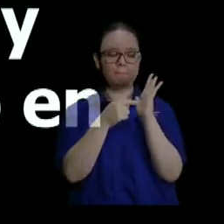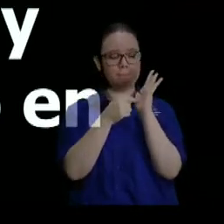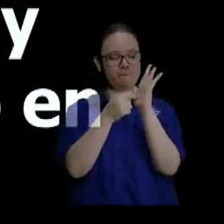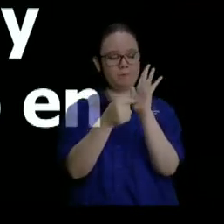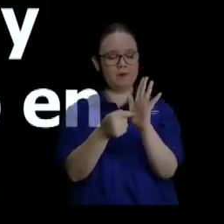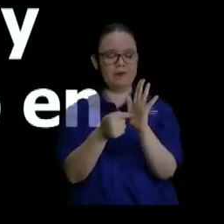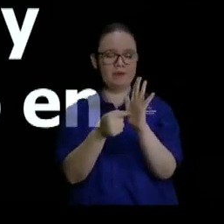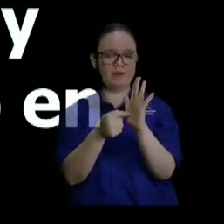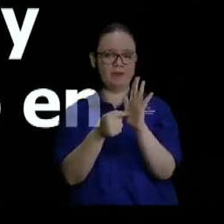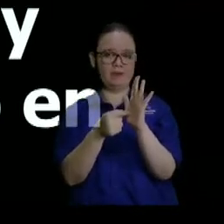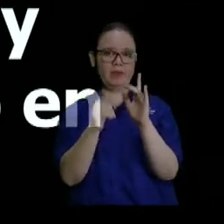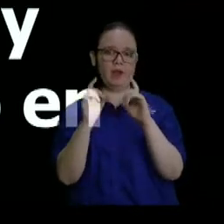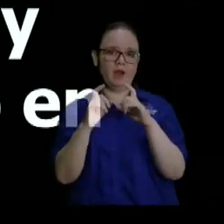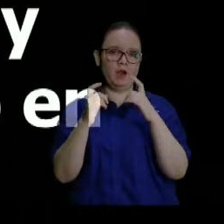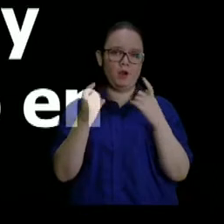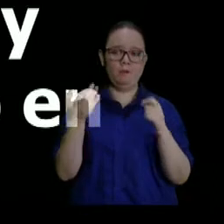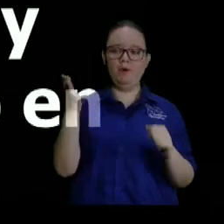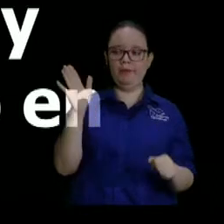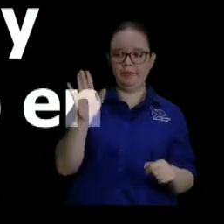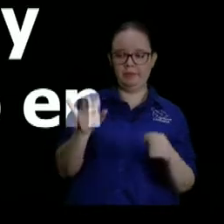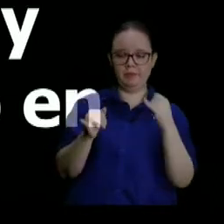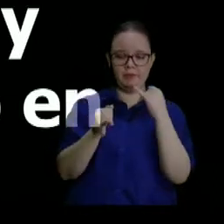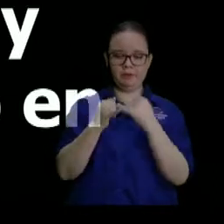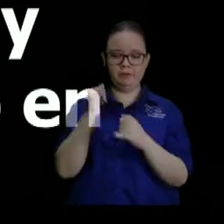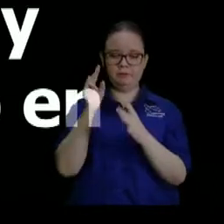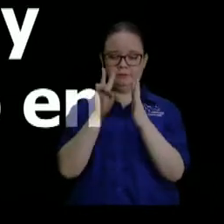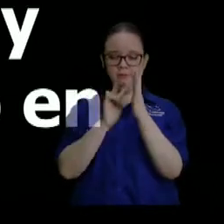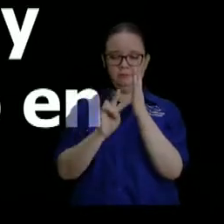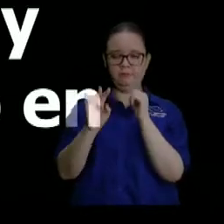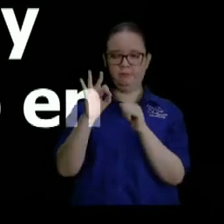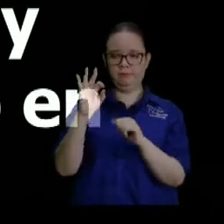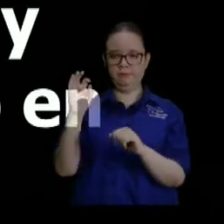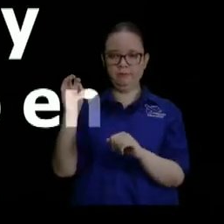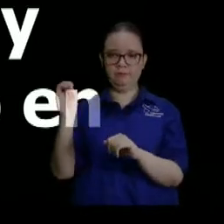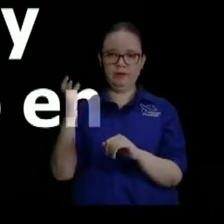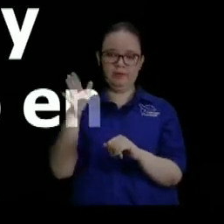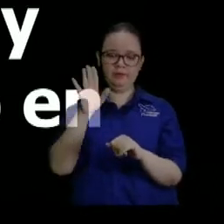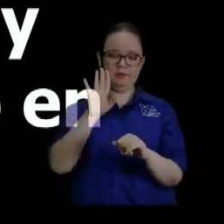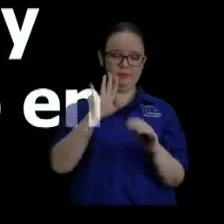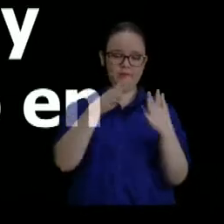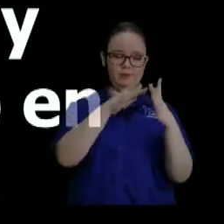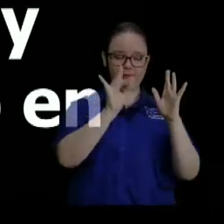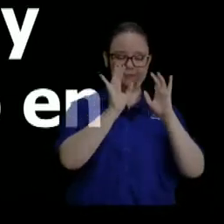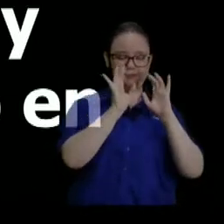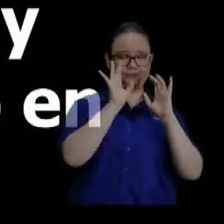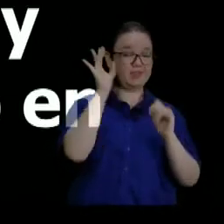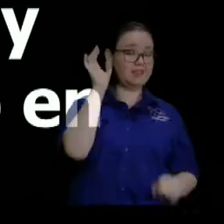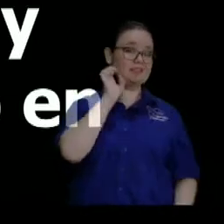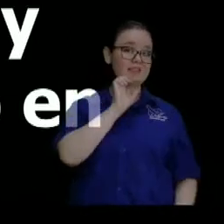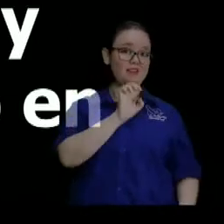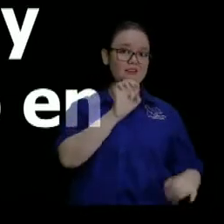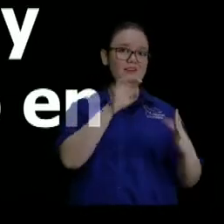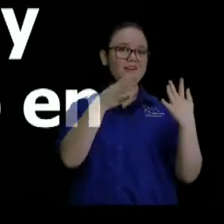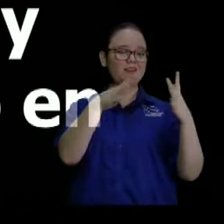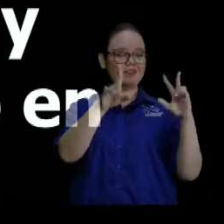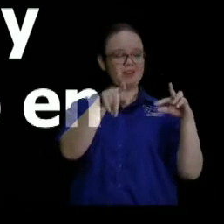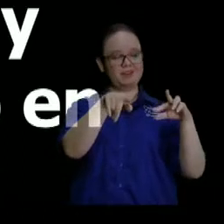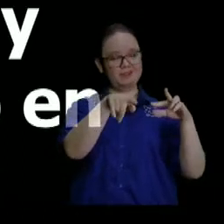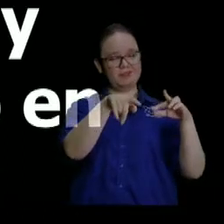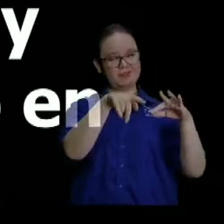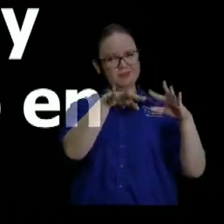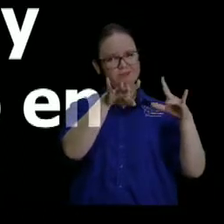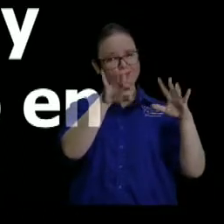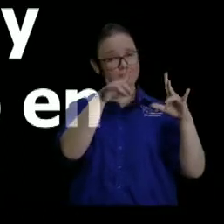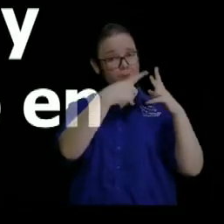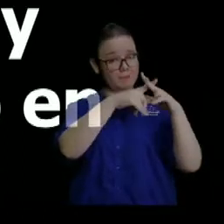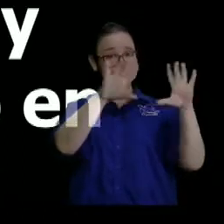aparece Esther. O sea, en el verso 30, ya estamos a las puertas de la boda. Usted está a las puertas de la boda si se está